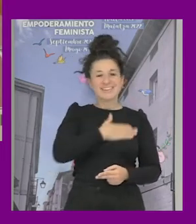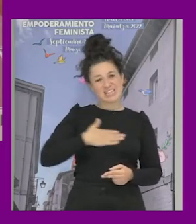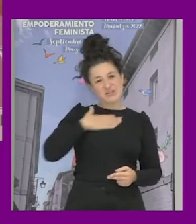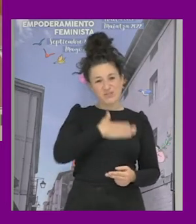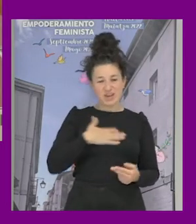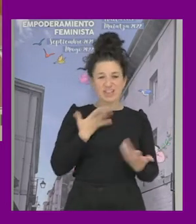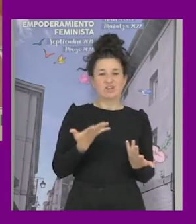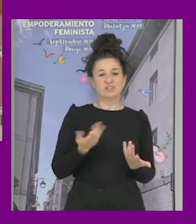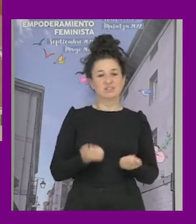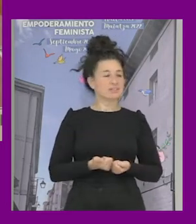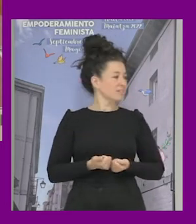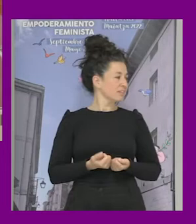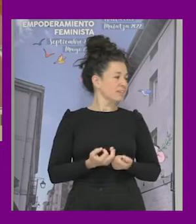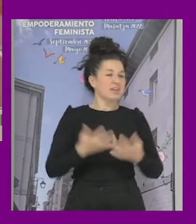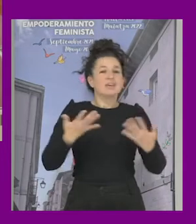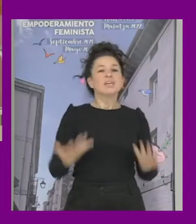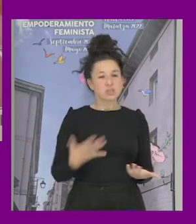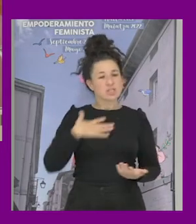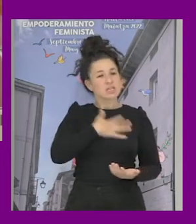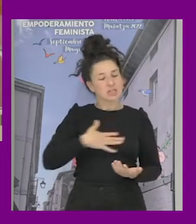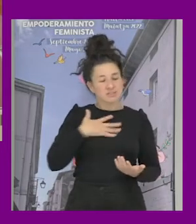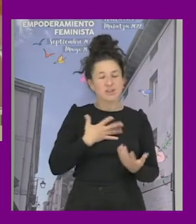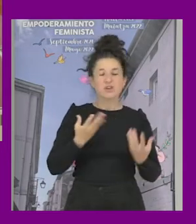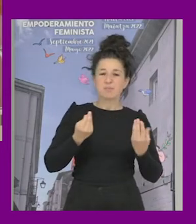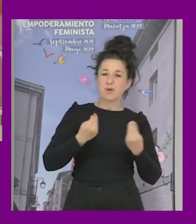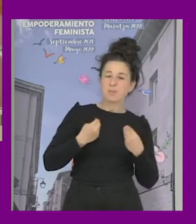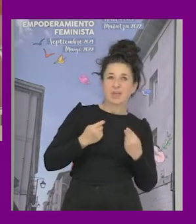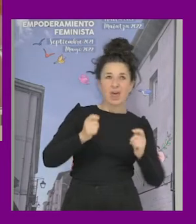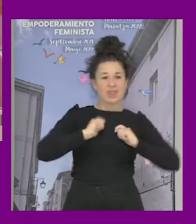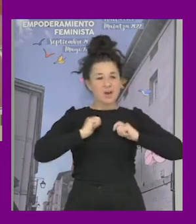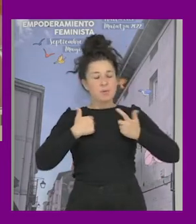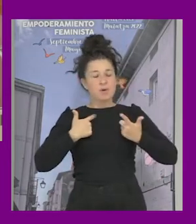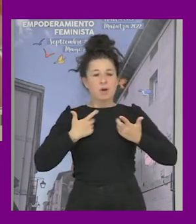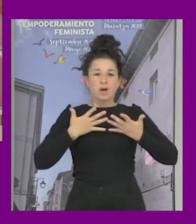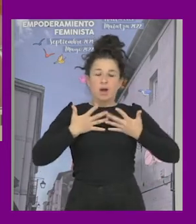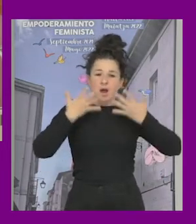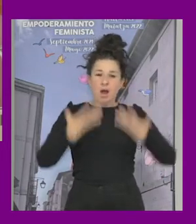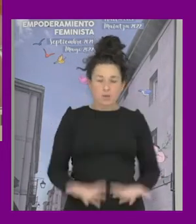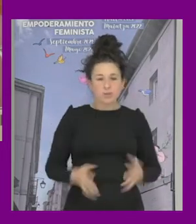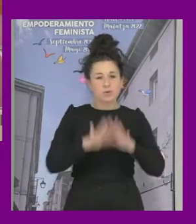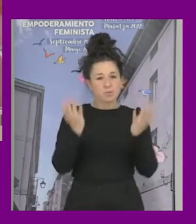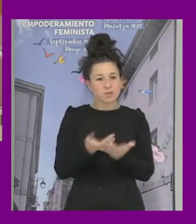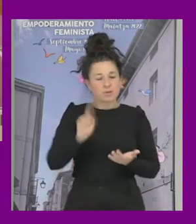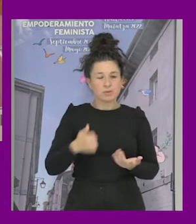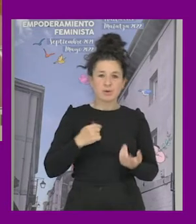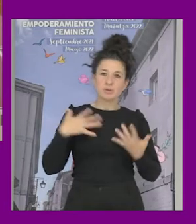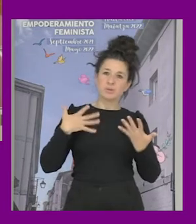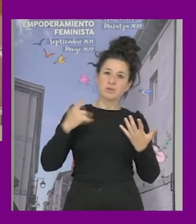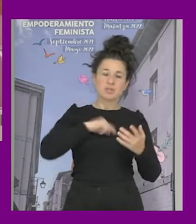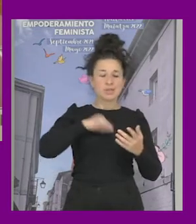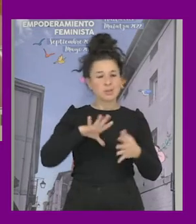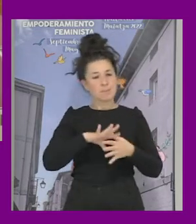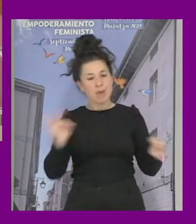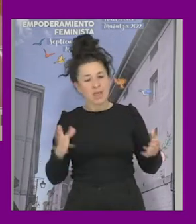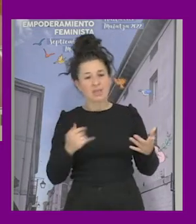las satisfacciones pues mira nos reconcilian con la vida con el mundo en algún momento y nos puede ayudar a